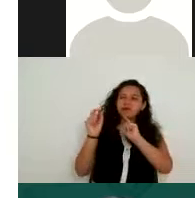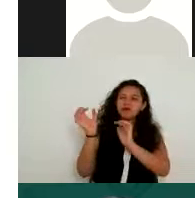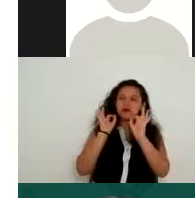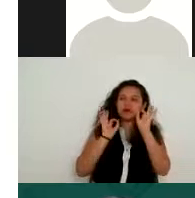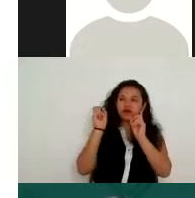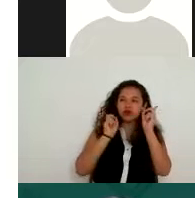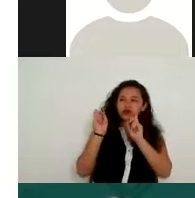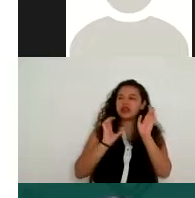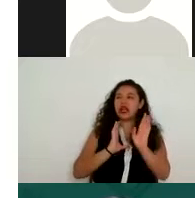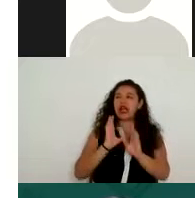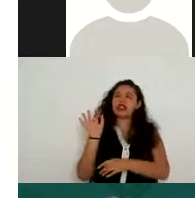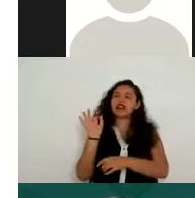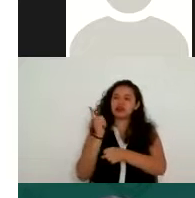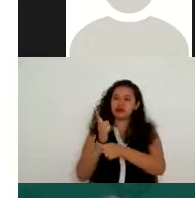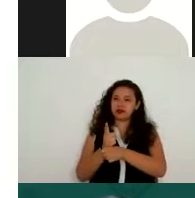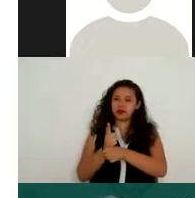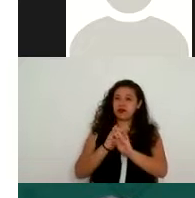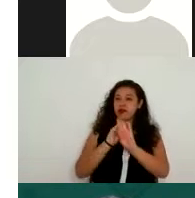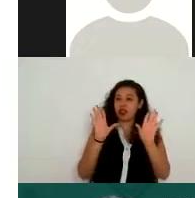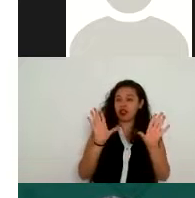claramente. Bueno,